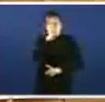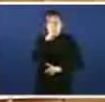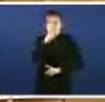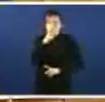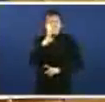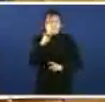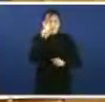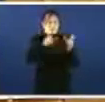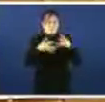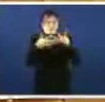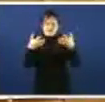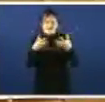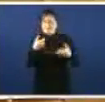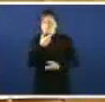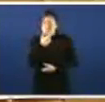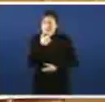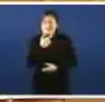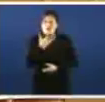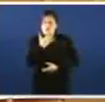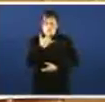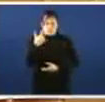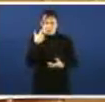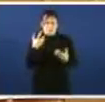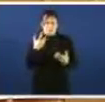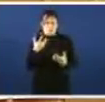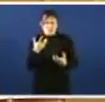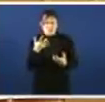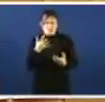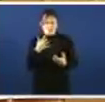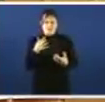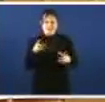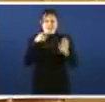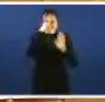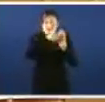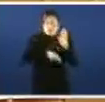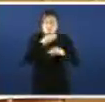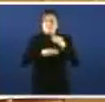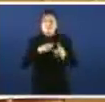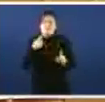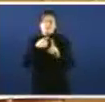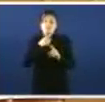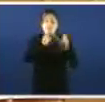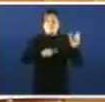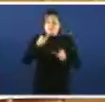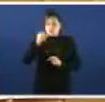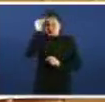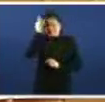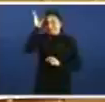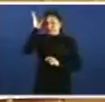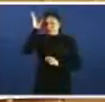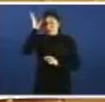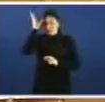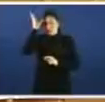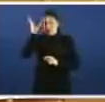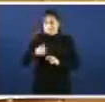archiconhecida que dicía máis ou menos traducido que regulamentos fixéanse para que as personas inteligentes os tomen como